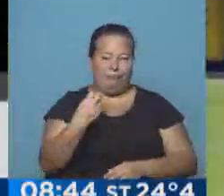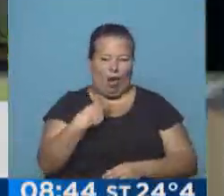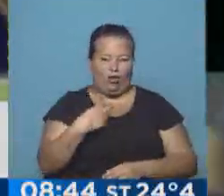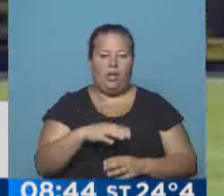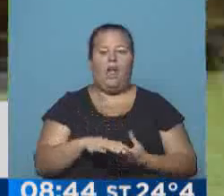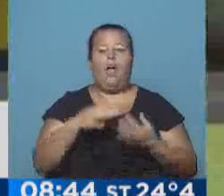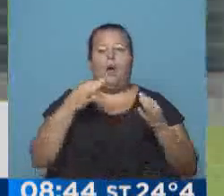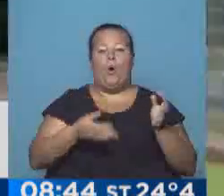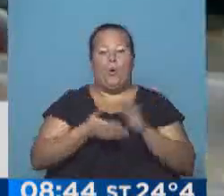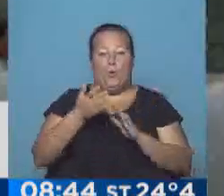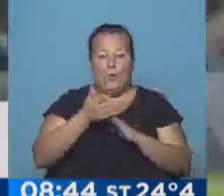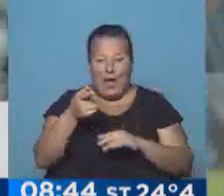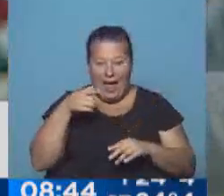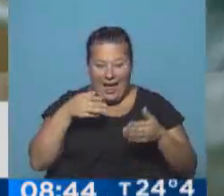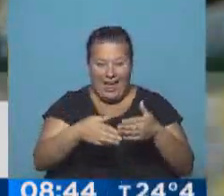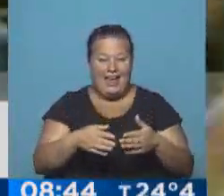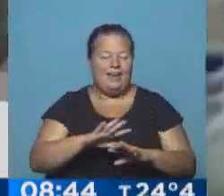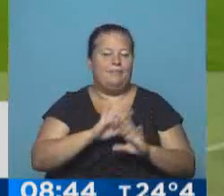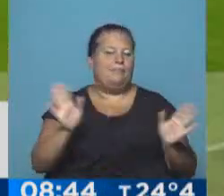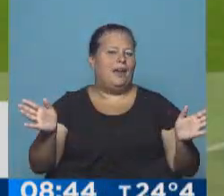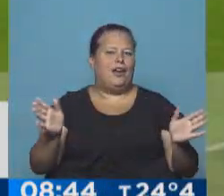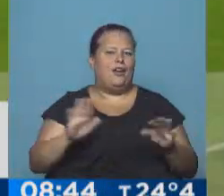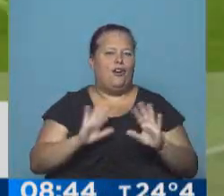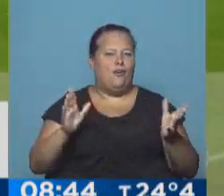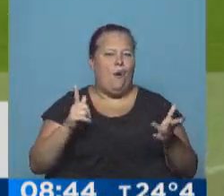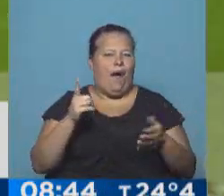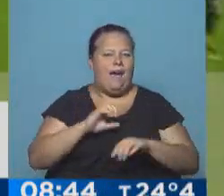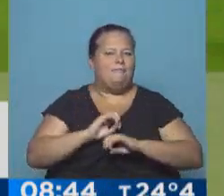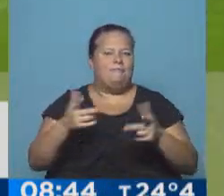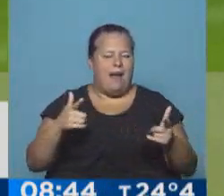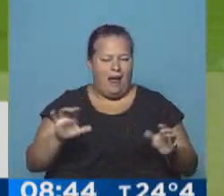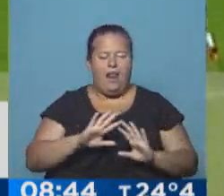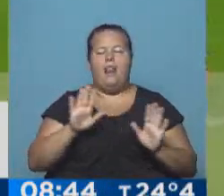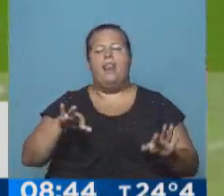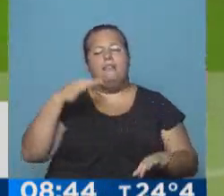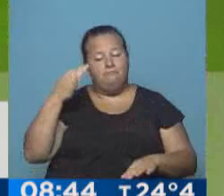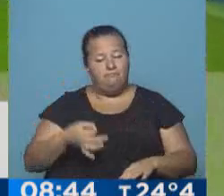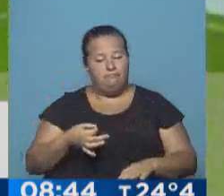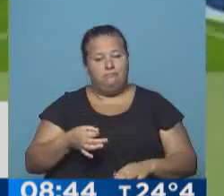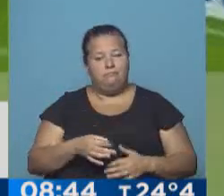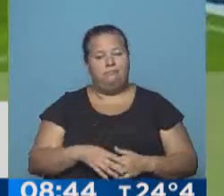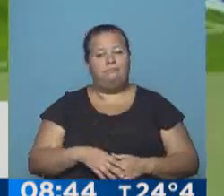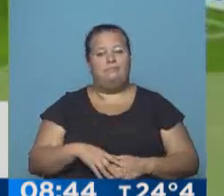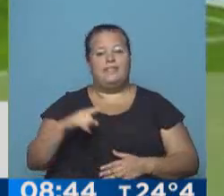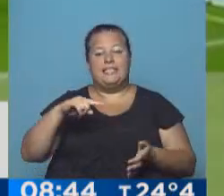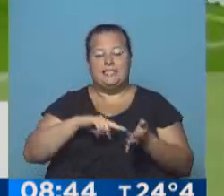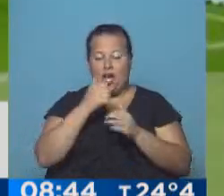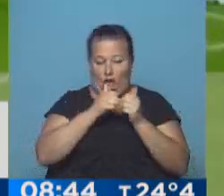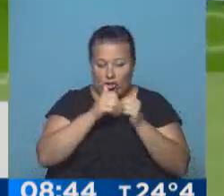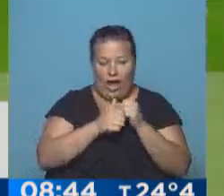Cuando llegaba un centro al área, pero que no tenía ninguna consecuencia. Lo cierto es que Central